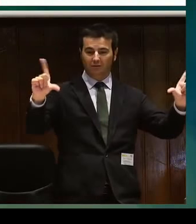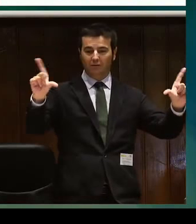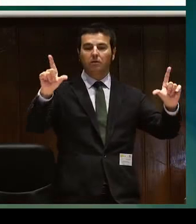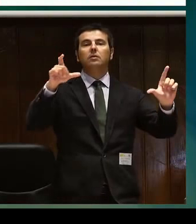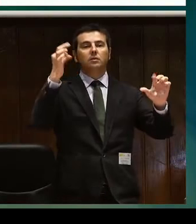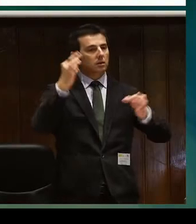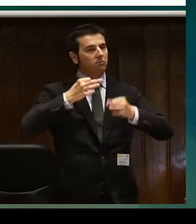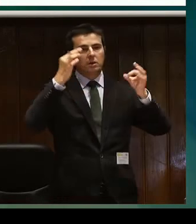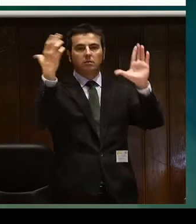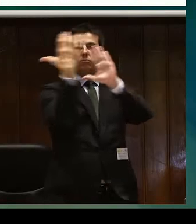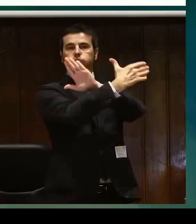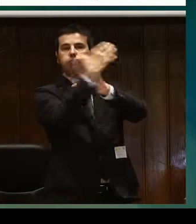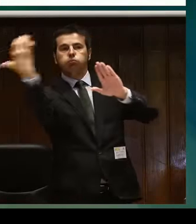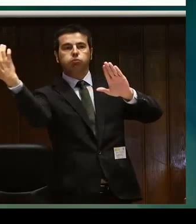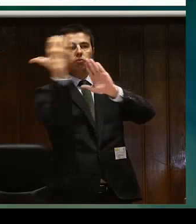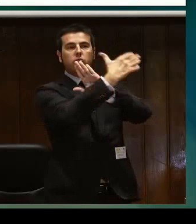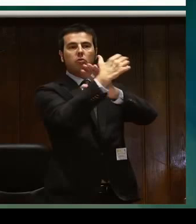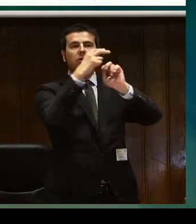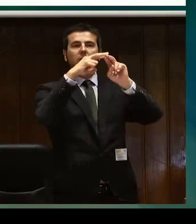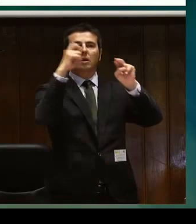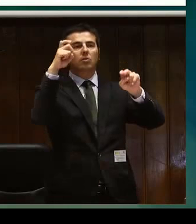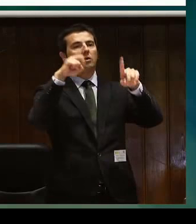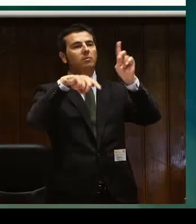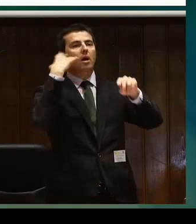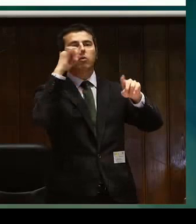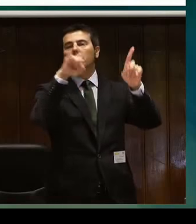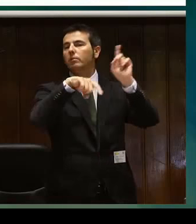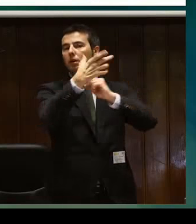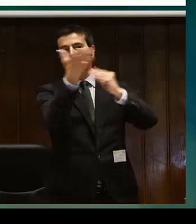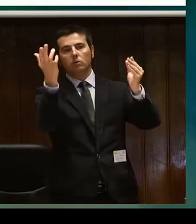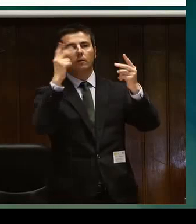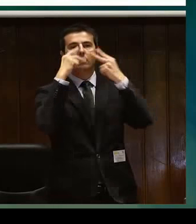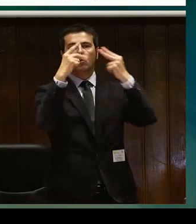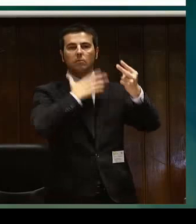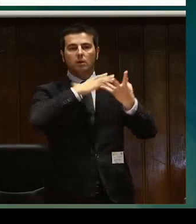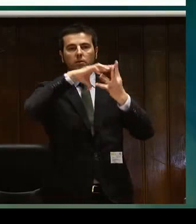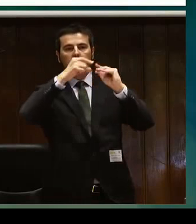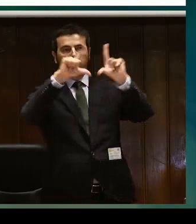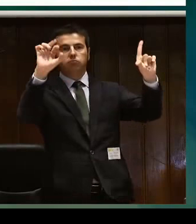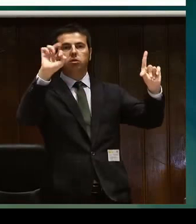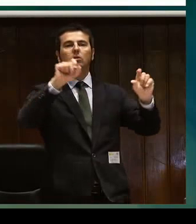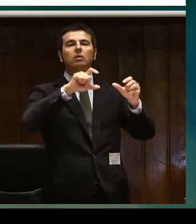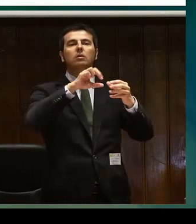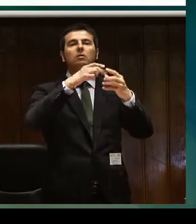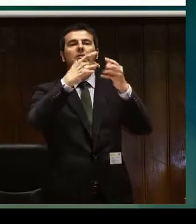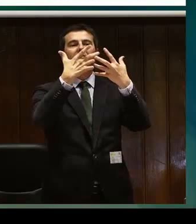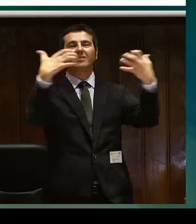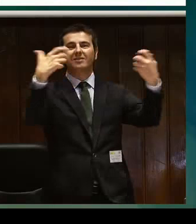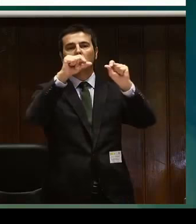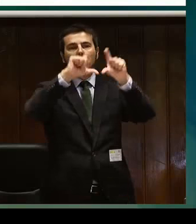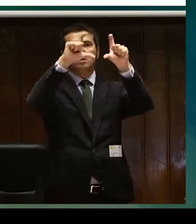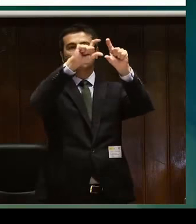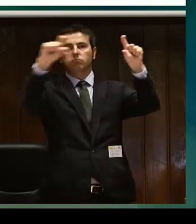El subtítulo en la pantalla, el fondo tiene que ser negro o azul oscuro para que se adapte